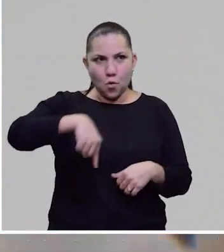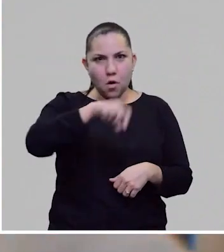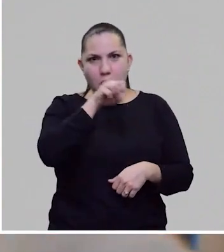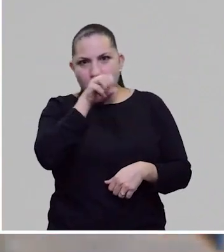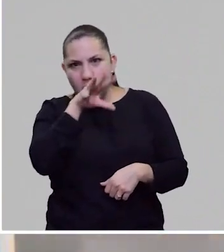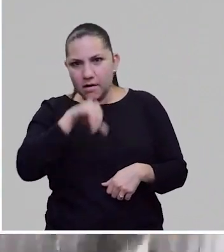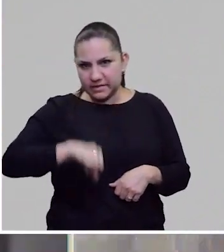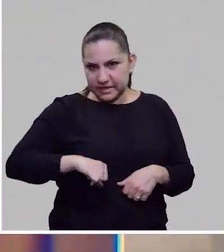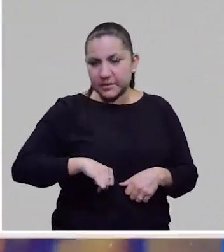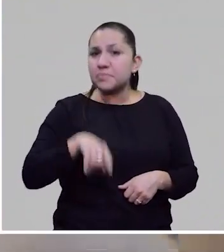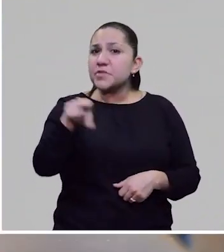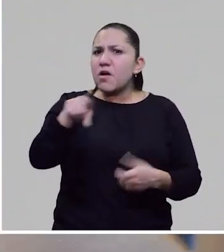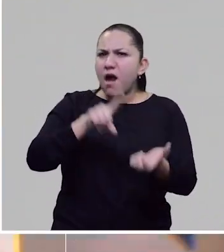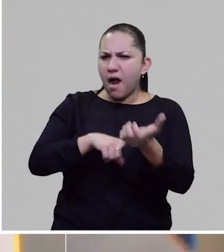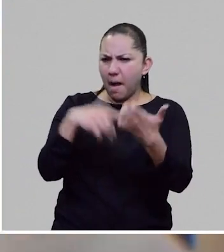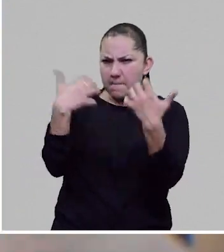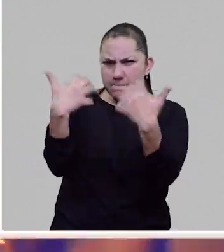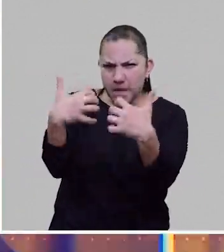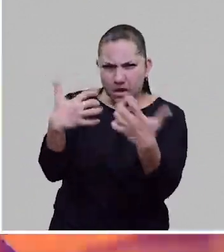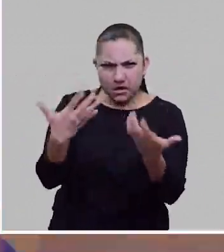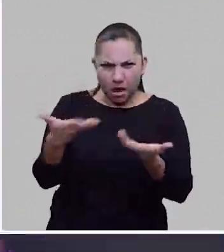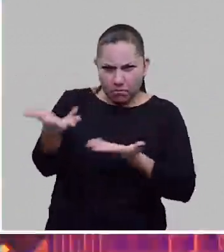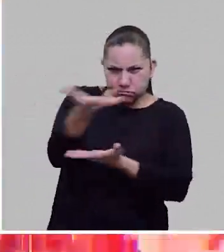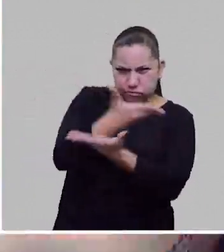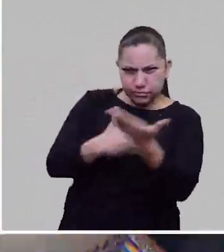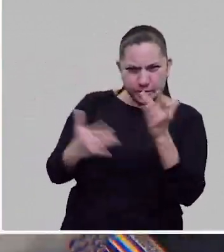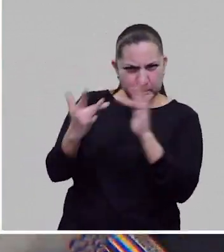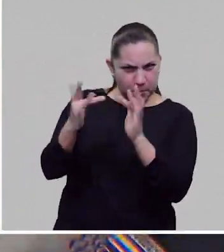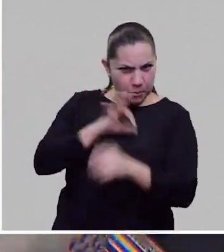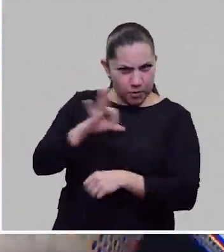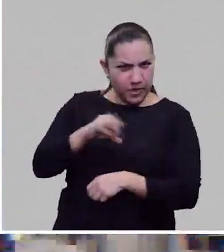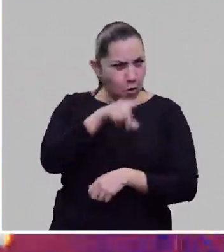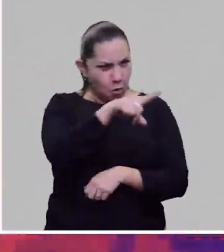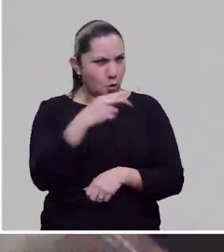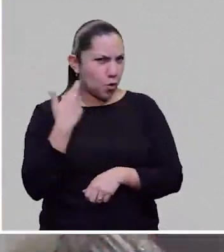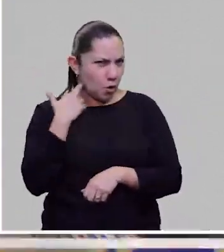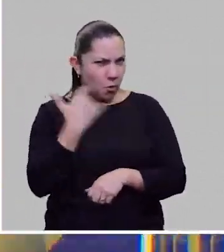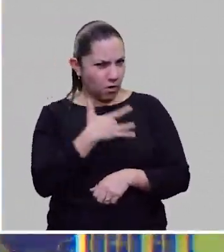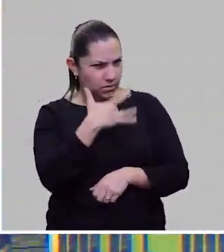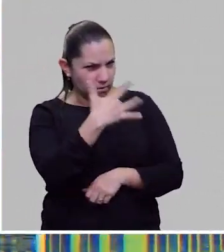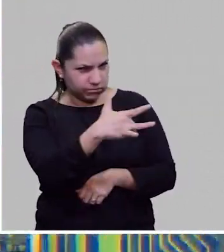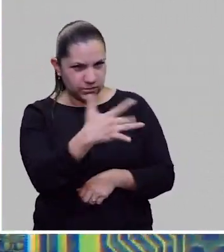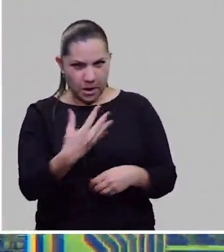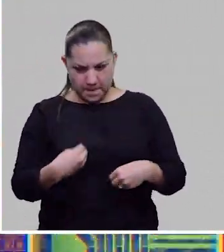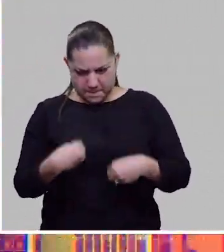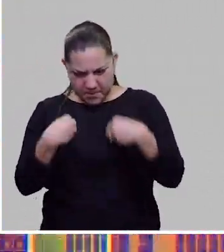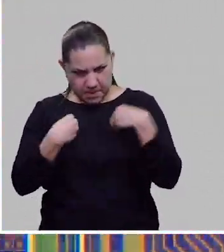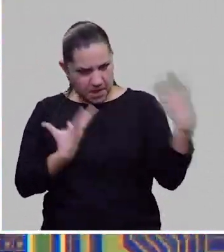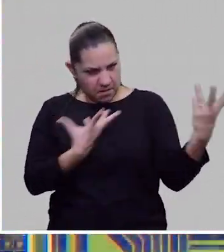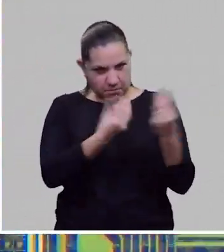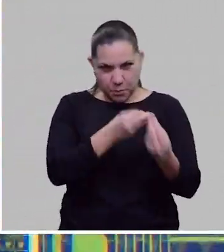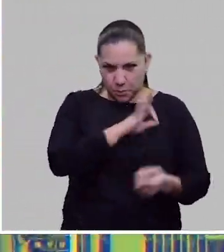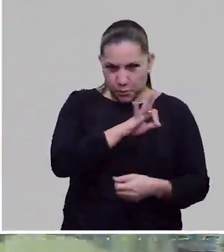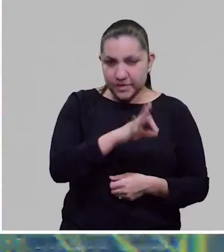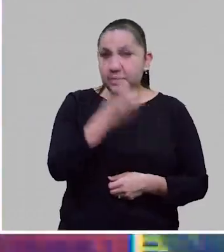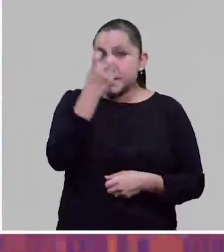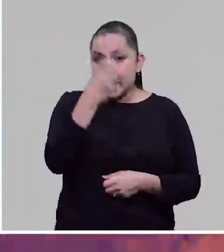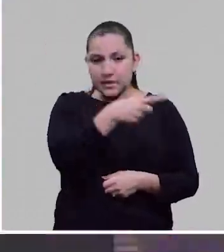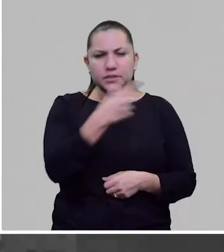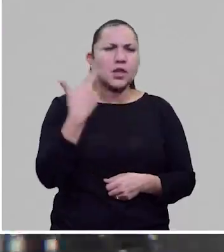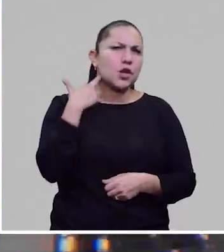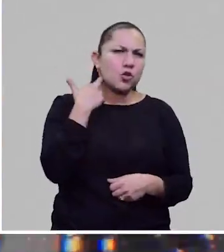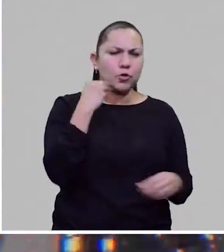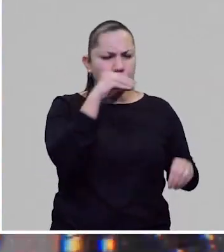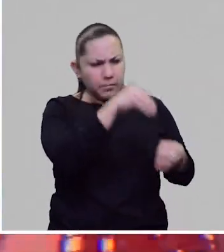podemos entablar con las máquinas? ¿Es realista enamorarse de un robot y construir una vida con él? ¿Dónde estamos realmente en la